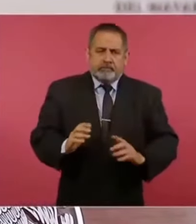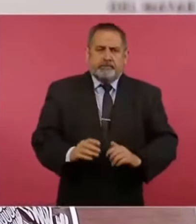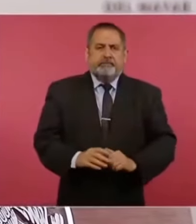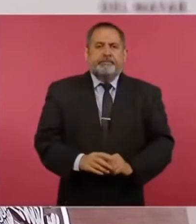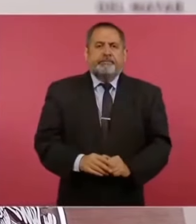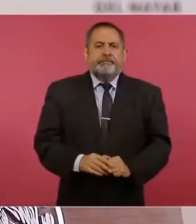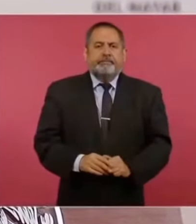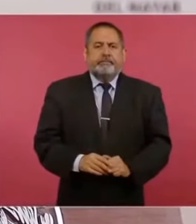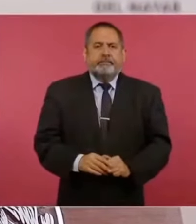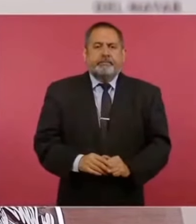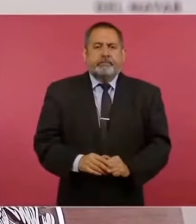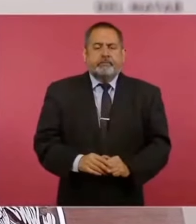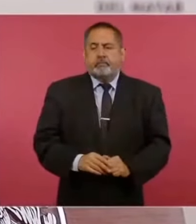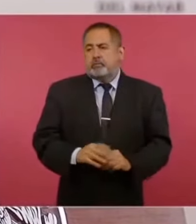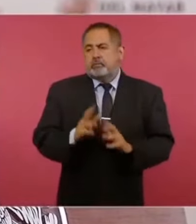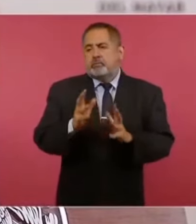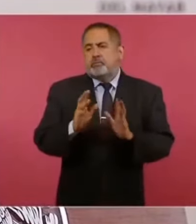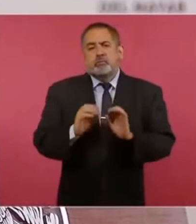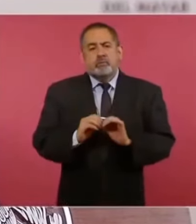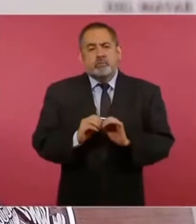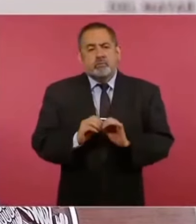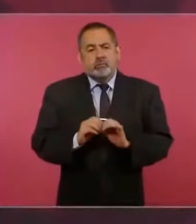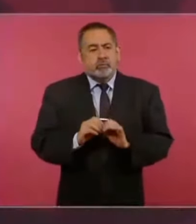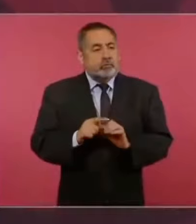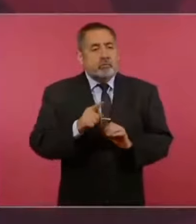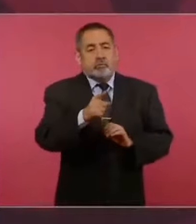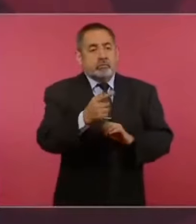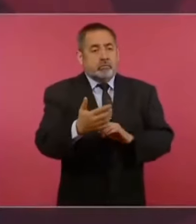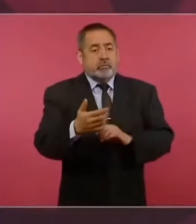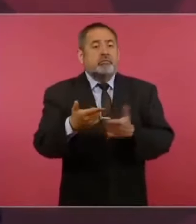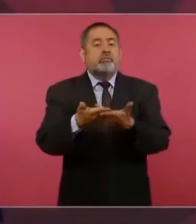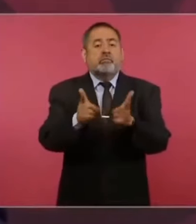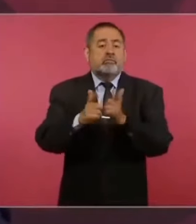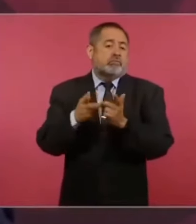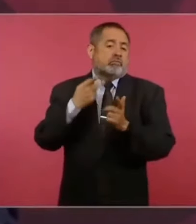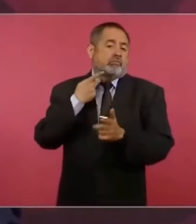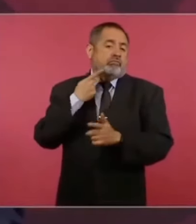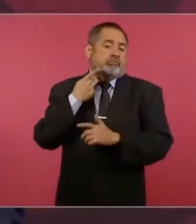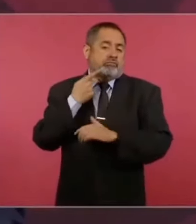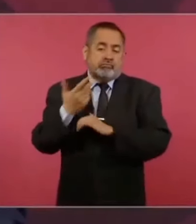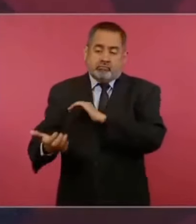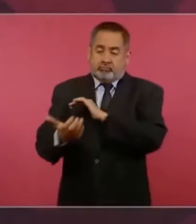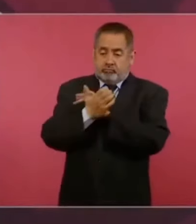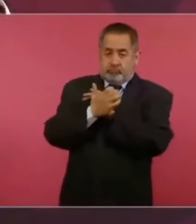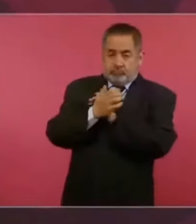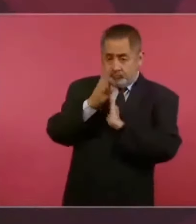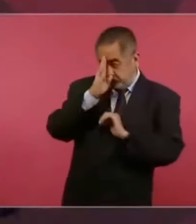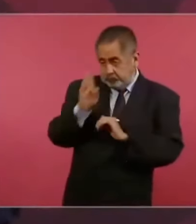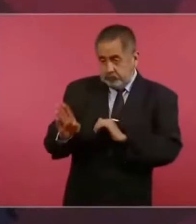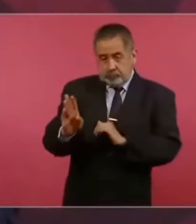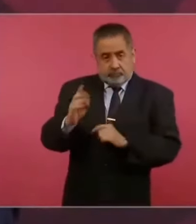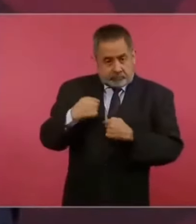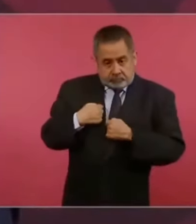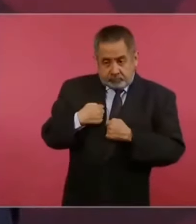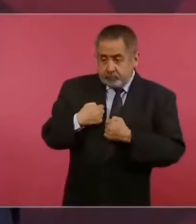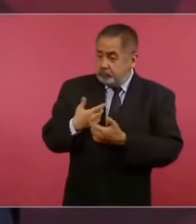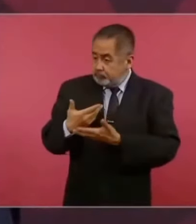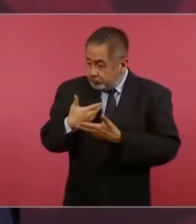o nos los soliciten los partidos o el Instituto